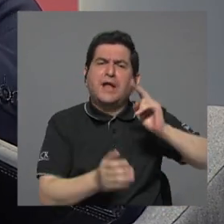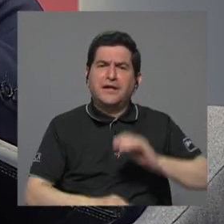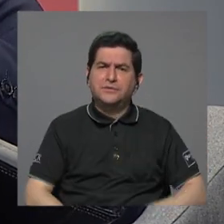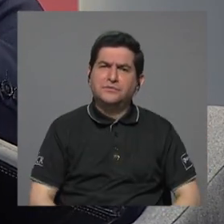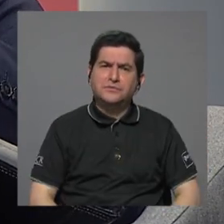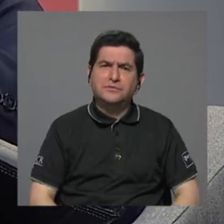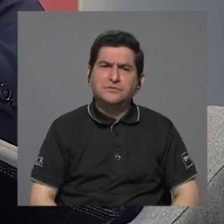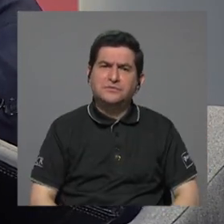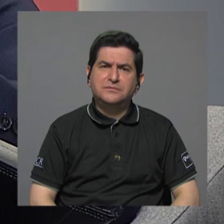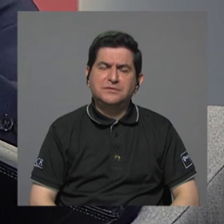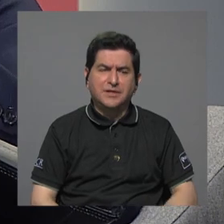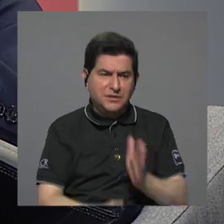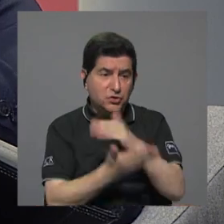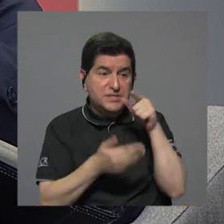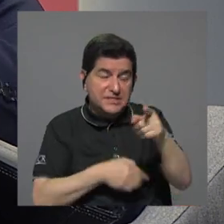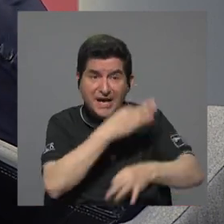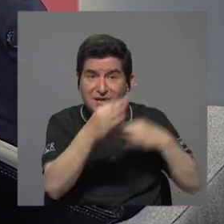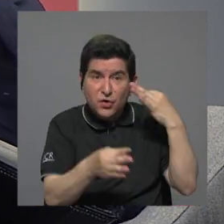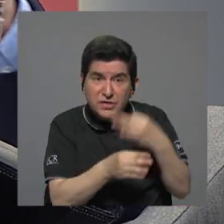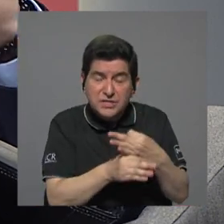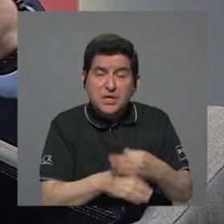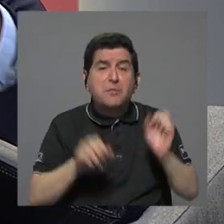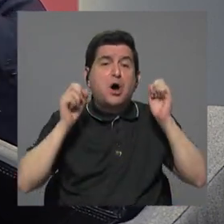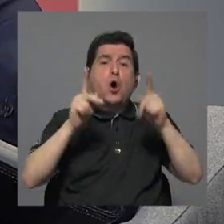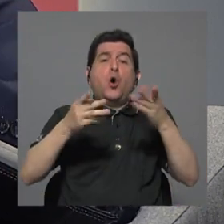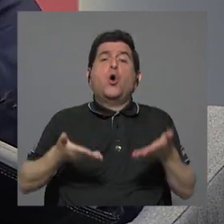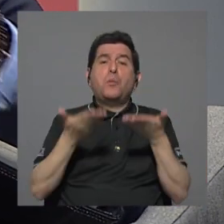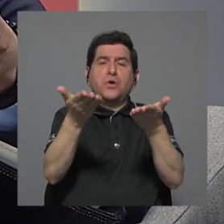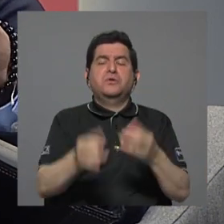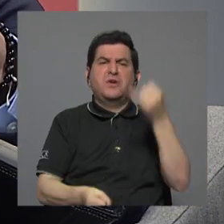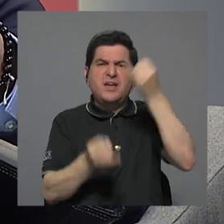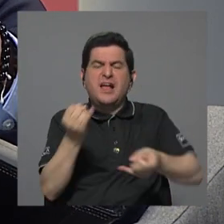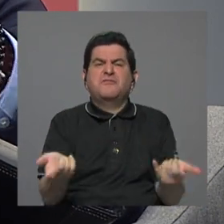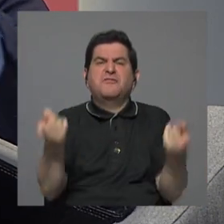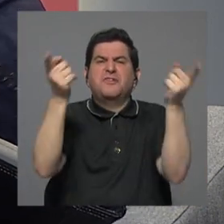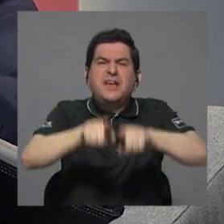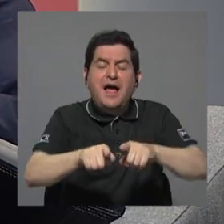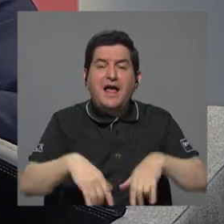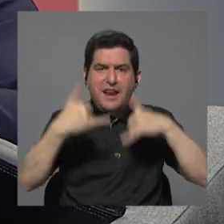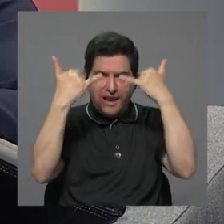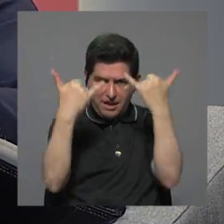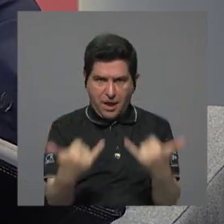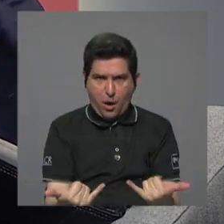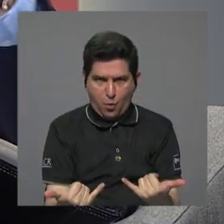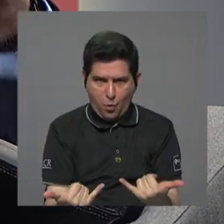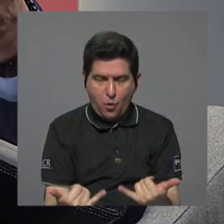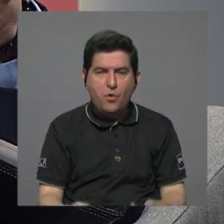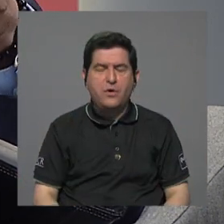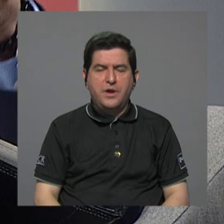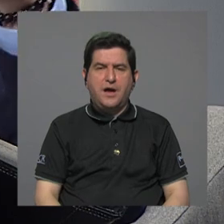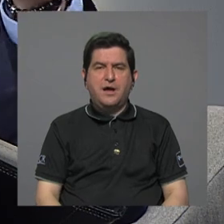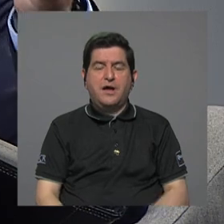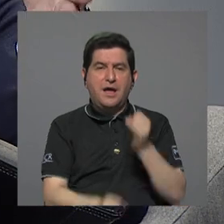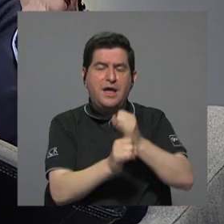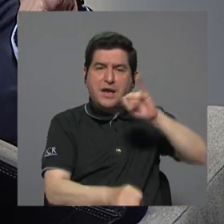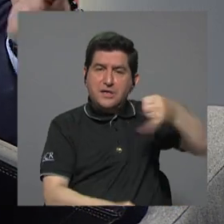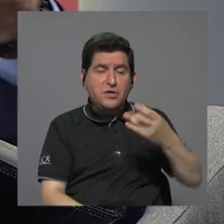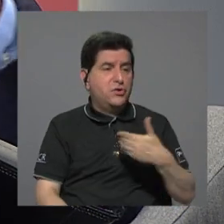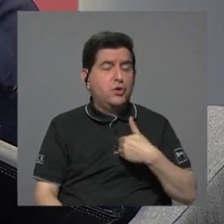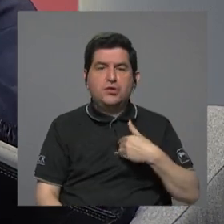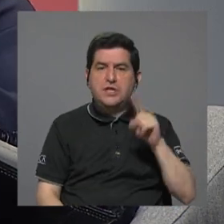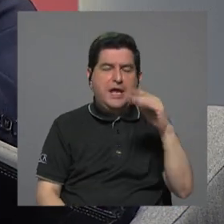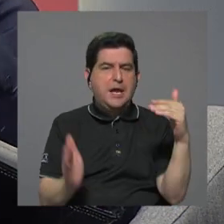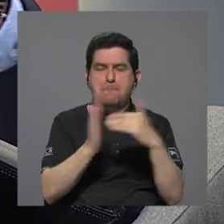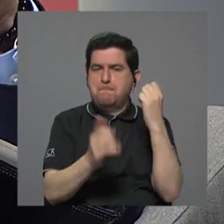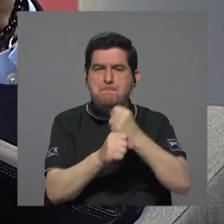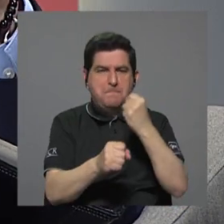se le dio a algo que es así se le dio vía libre y que pasó al final ahora venimos cuando ya Javdeba no tiene mil y pico de empleados sino